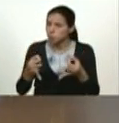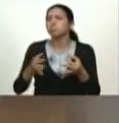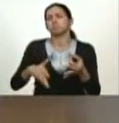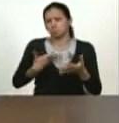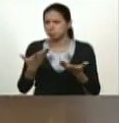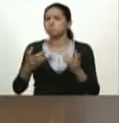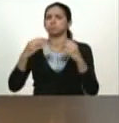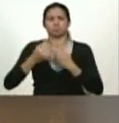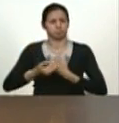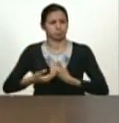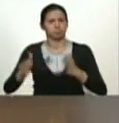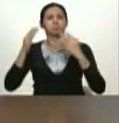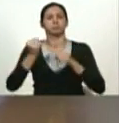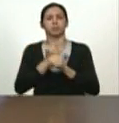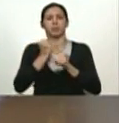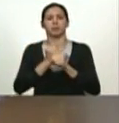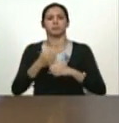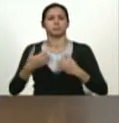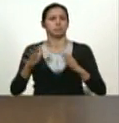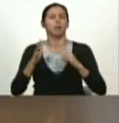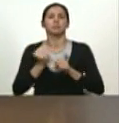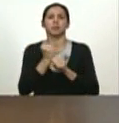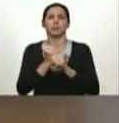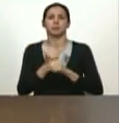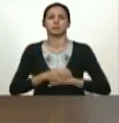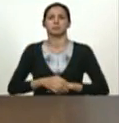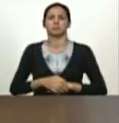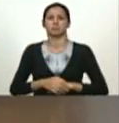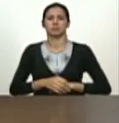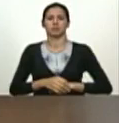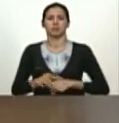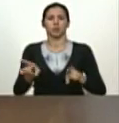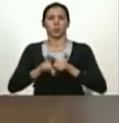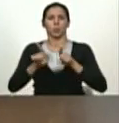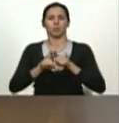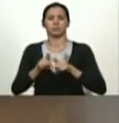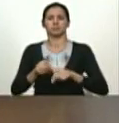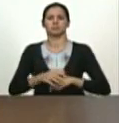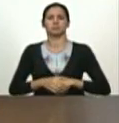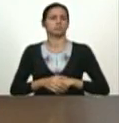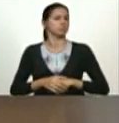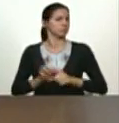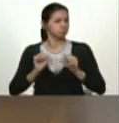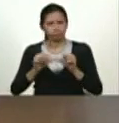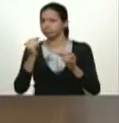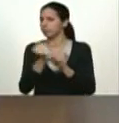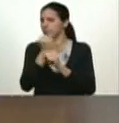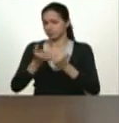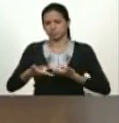lanzarse como decía Jorge Rodríguez Padre con el cuchillo con el cuchillo en la boca a conquistar el mundo